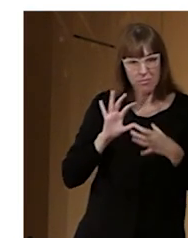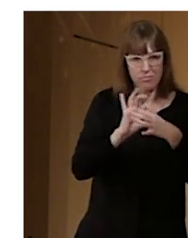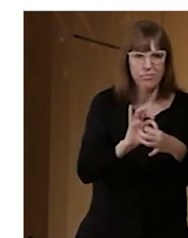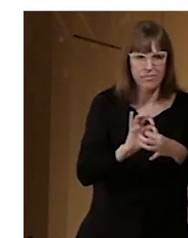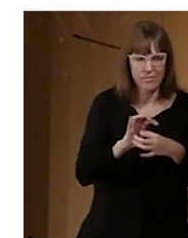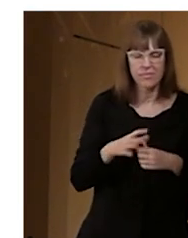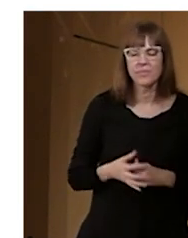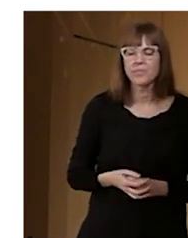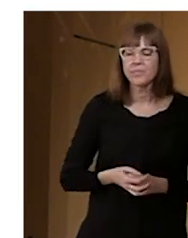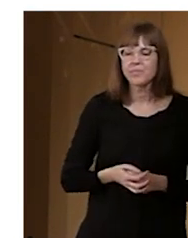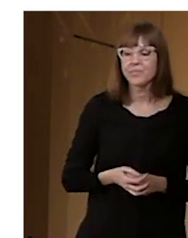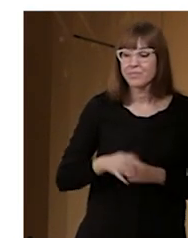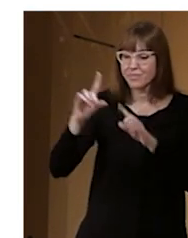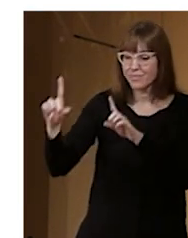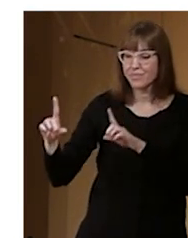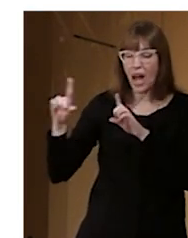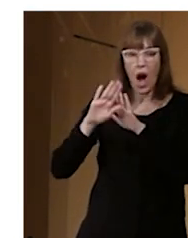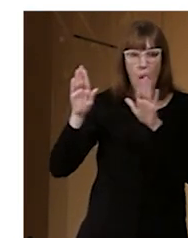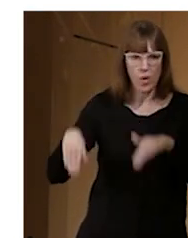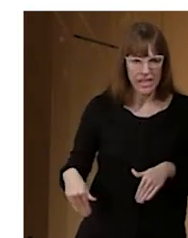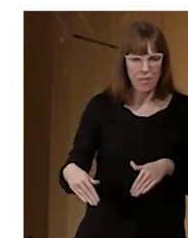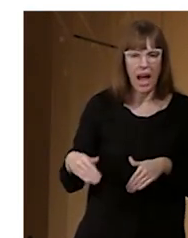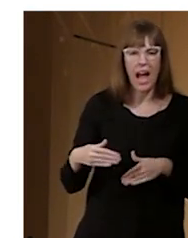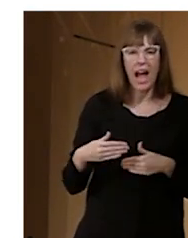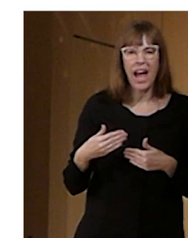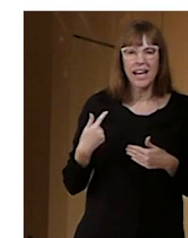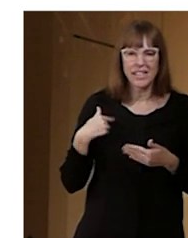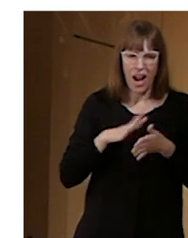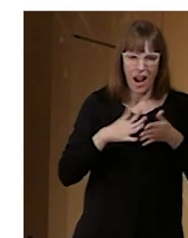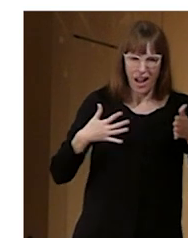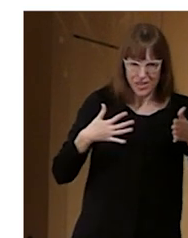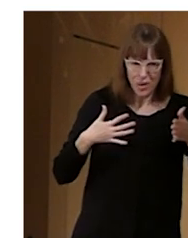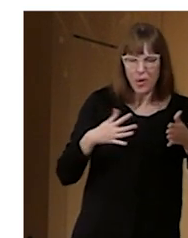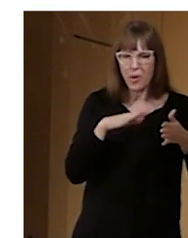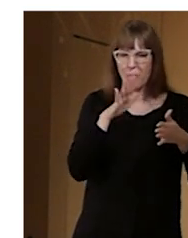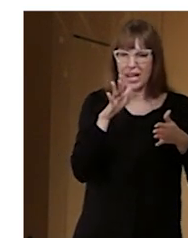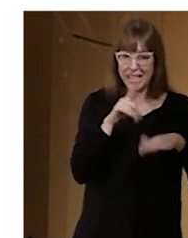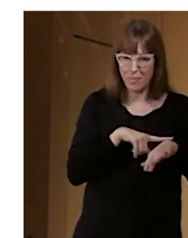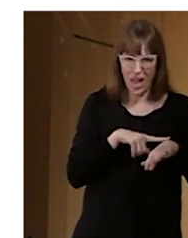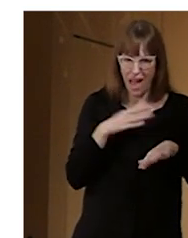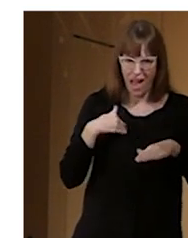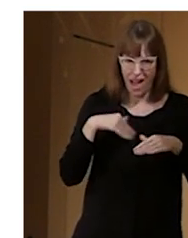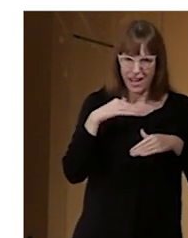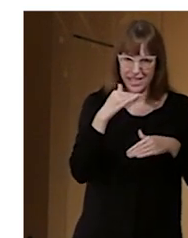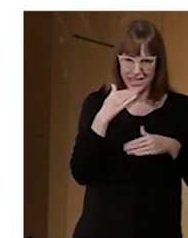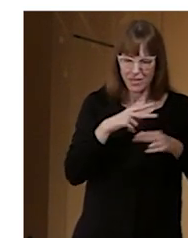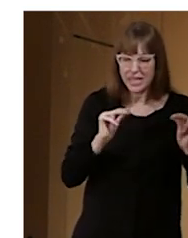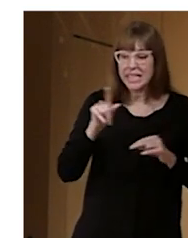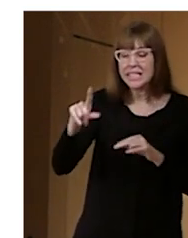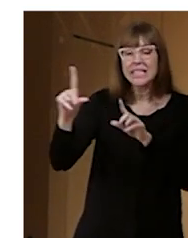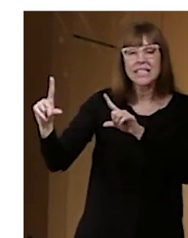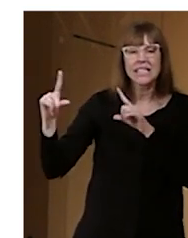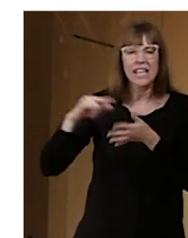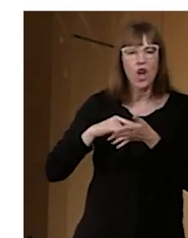Y la última que traigo y ya no me extiendo más, que yo creo que estamos al límite, por ejemplo, una tecnología muy útil para